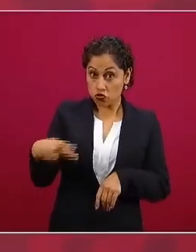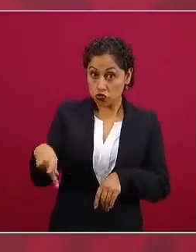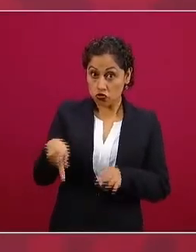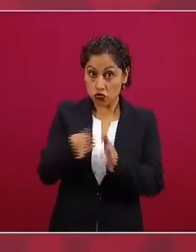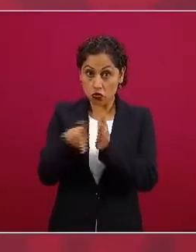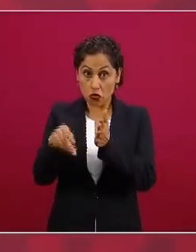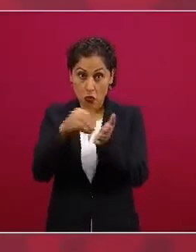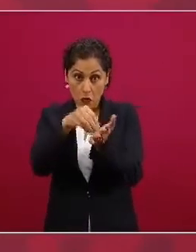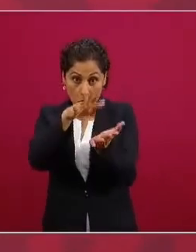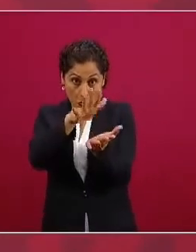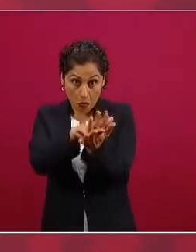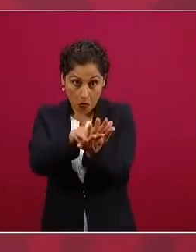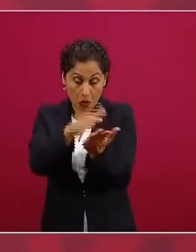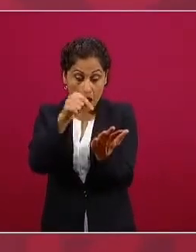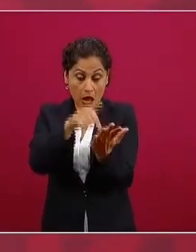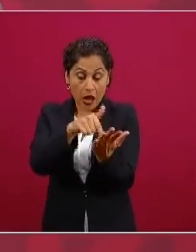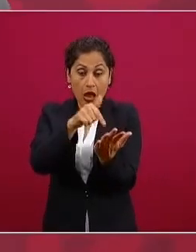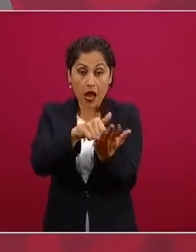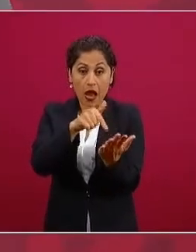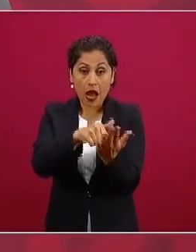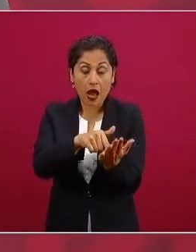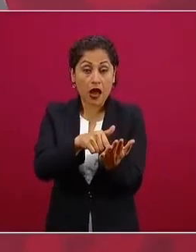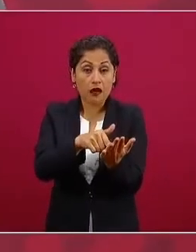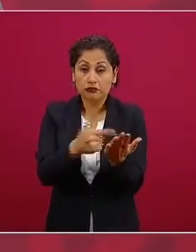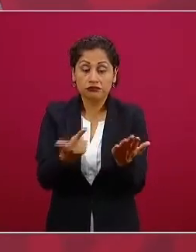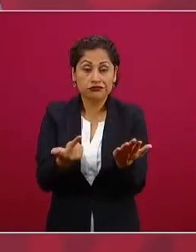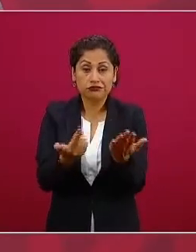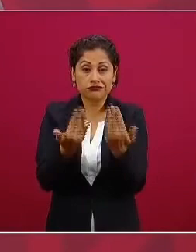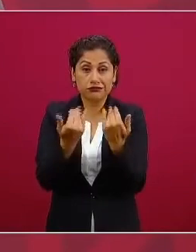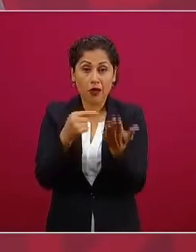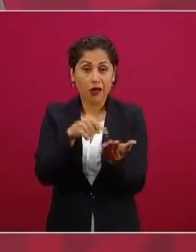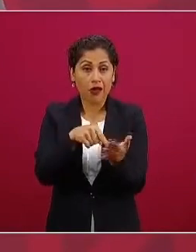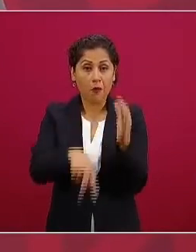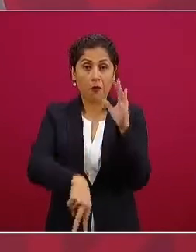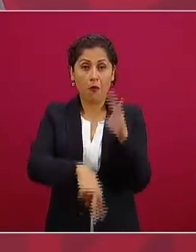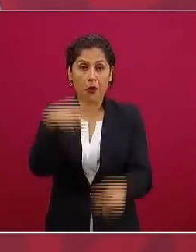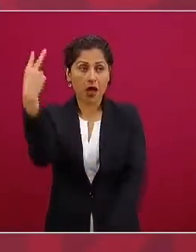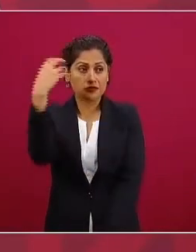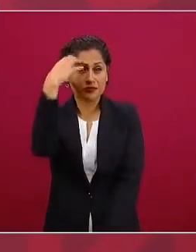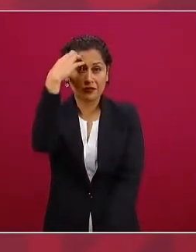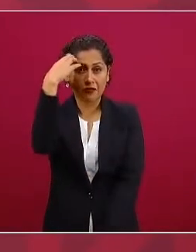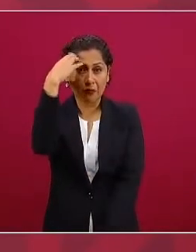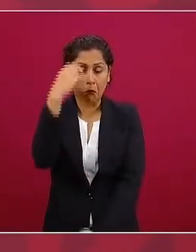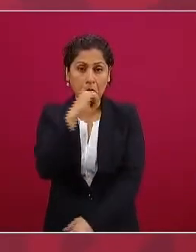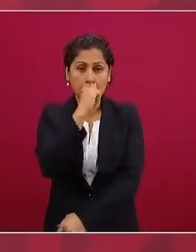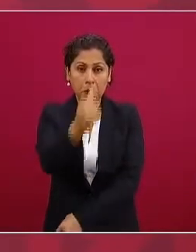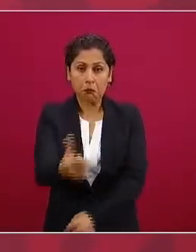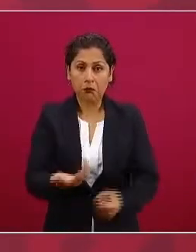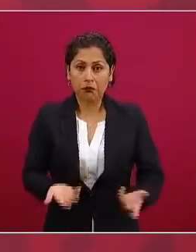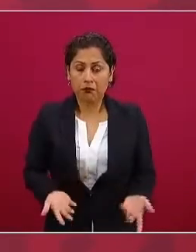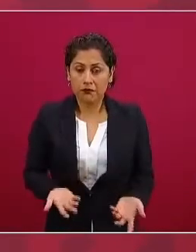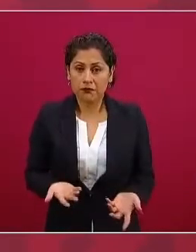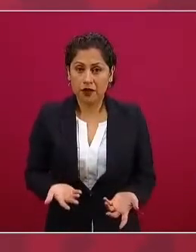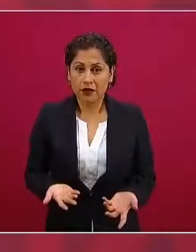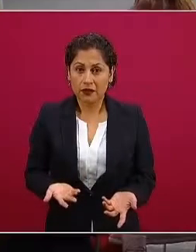no hay análisis de lo que pasaba antes